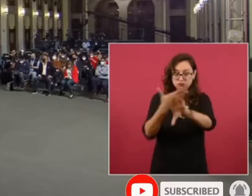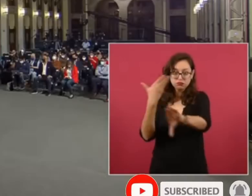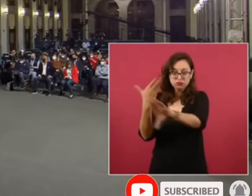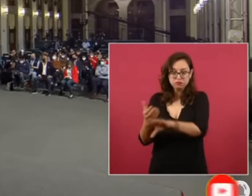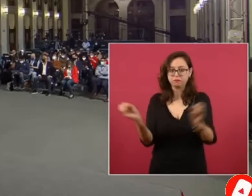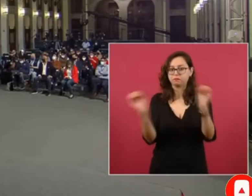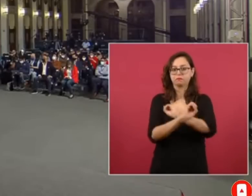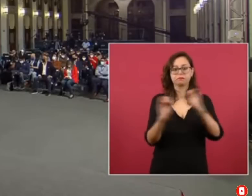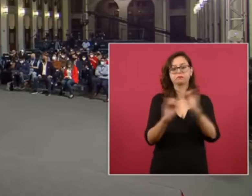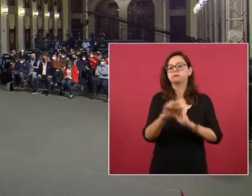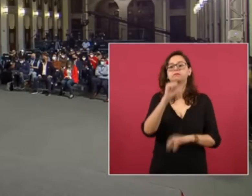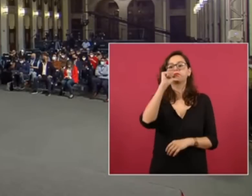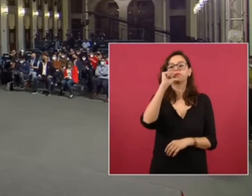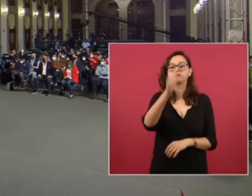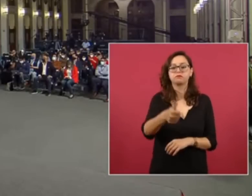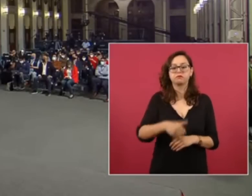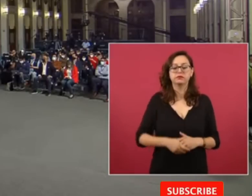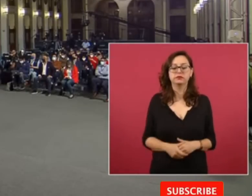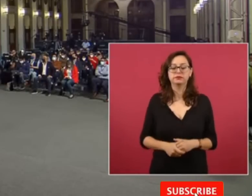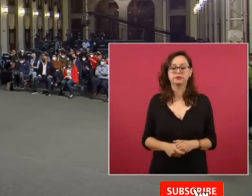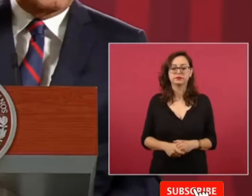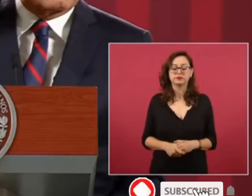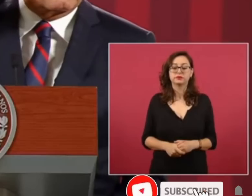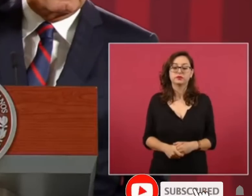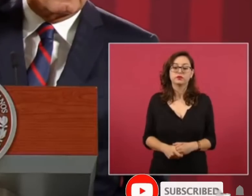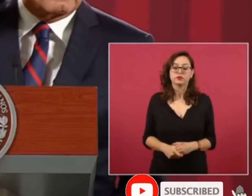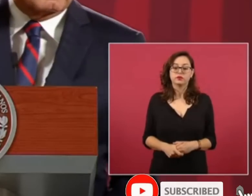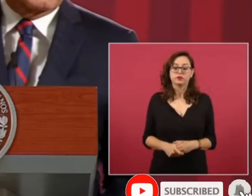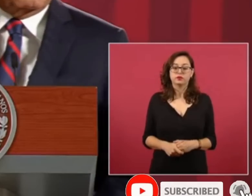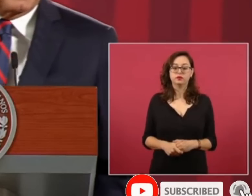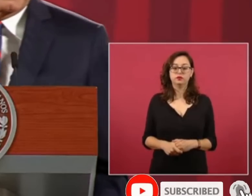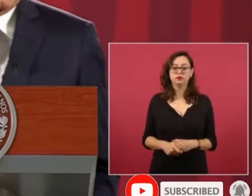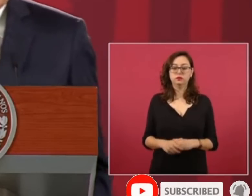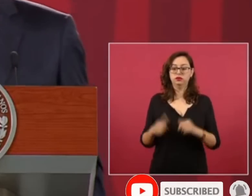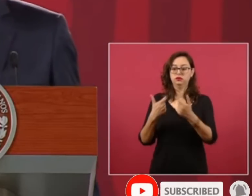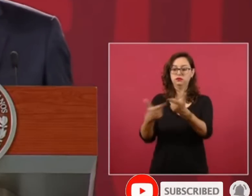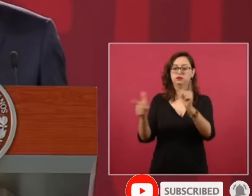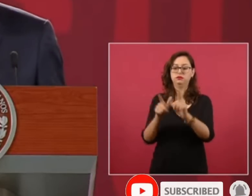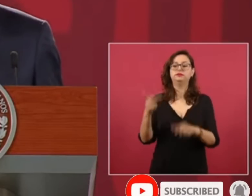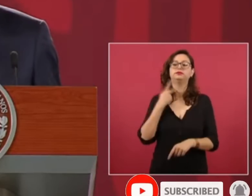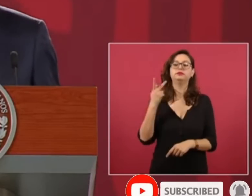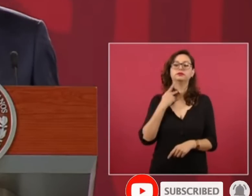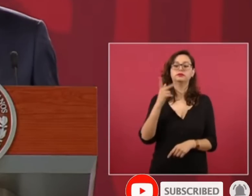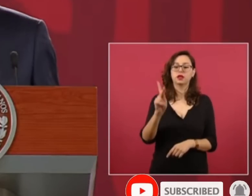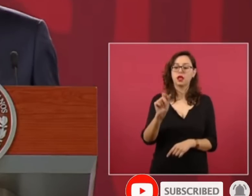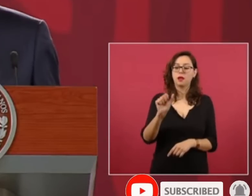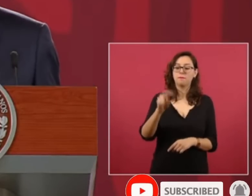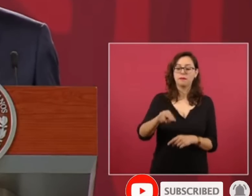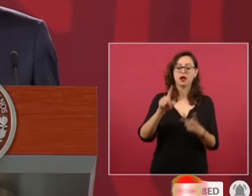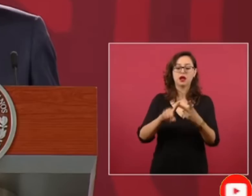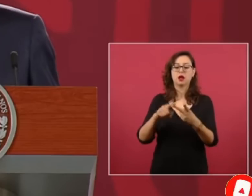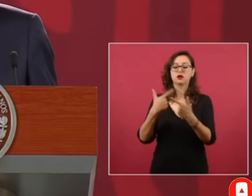y que los del PAN y del PRI y